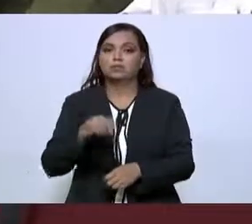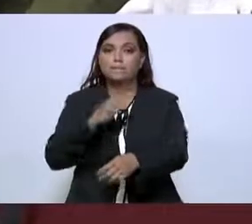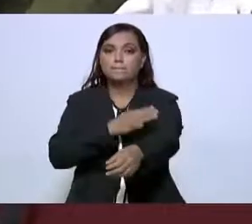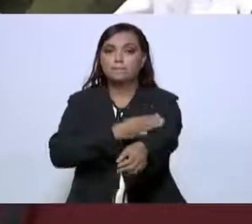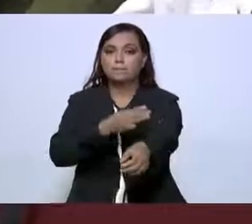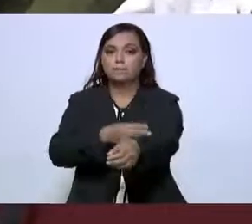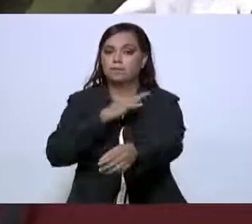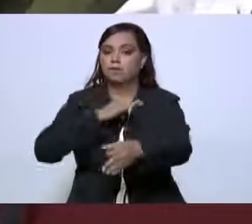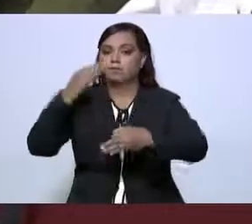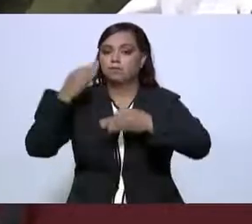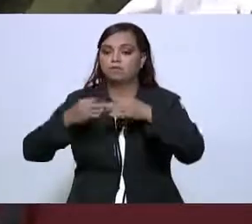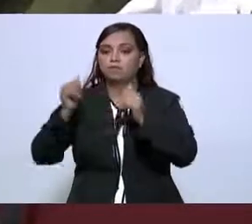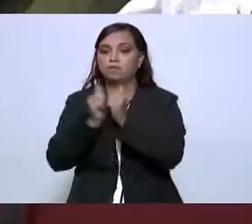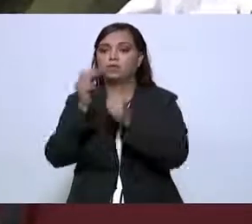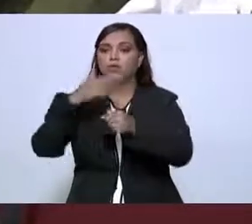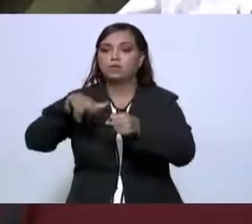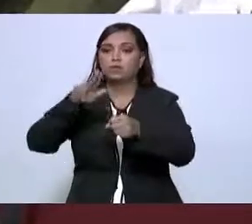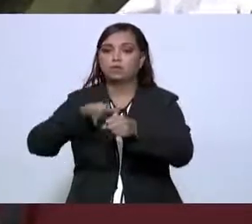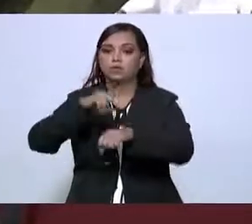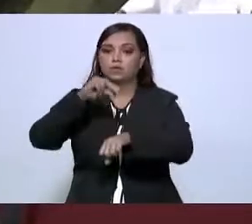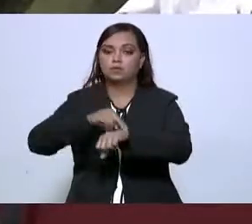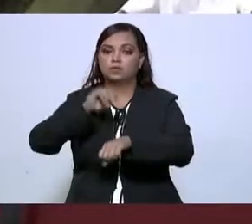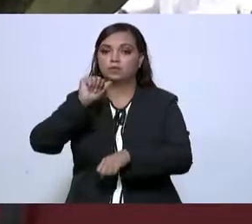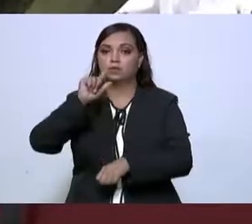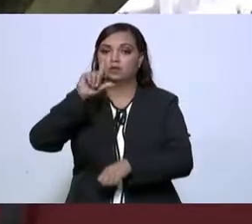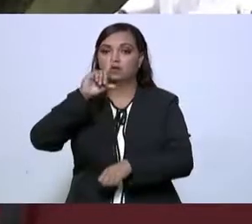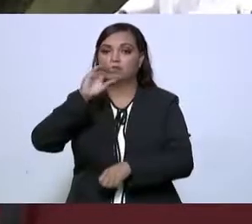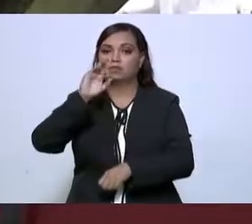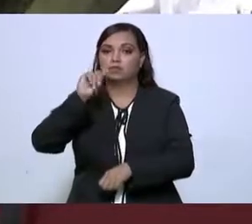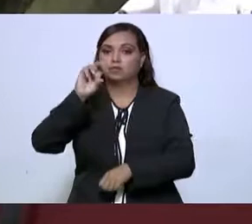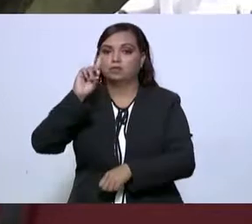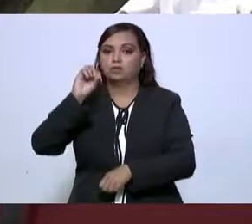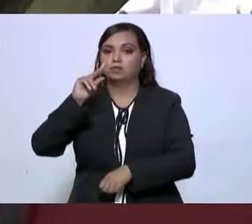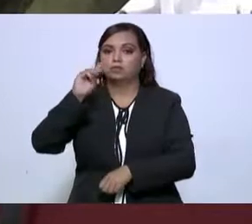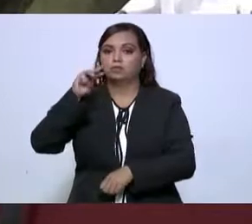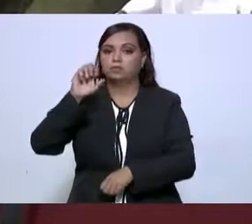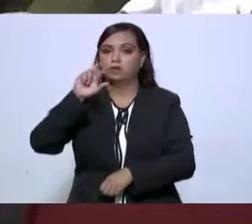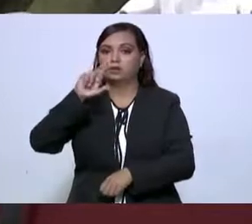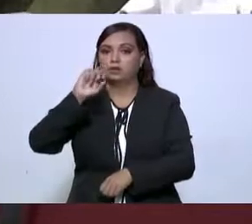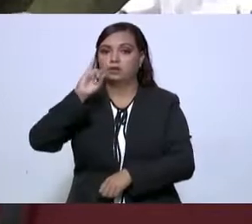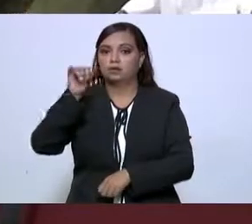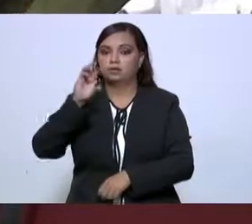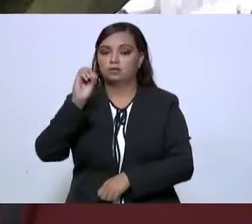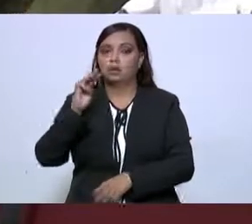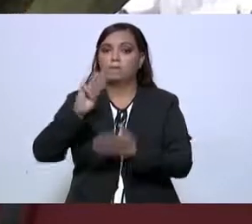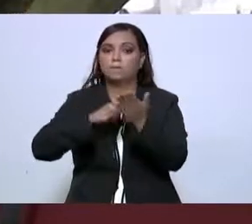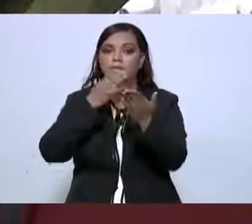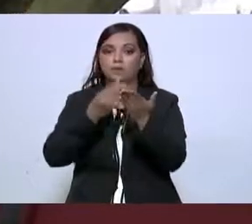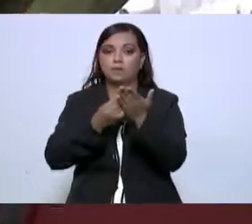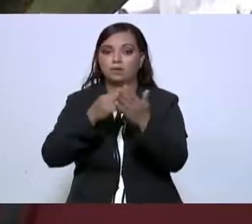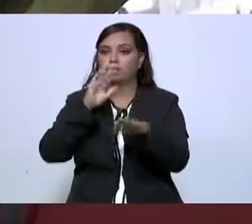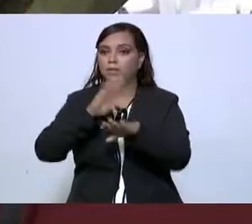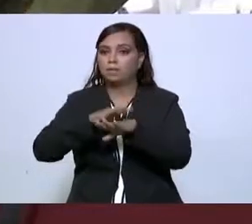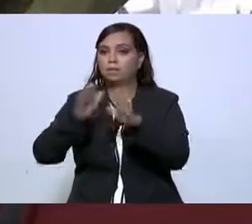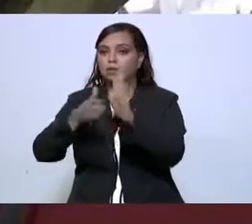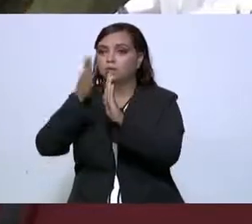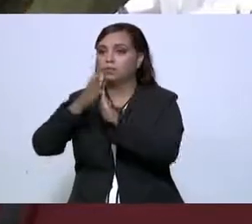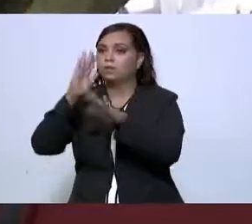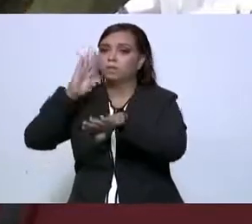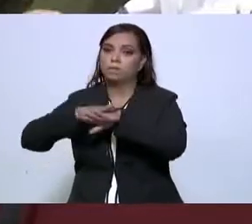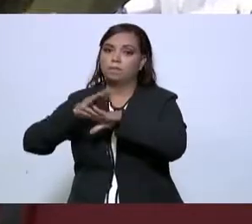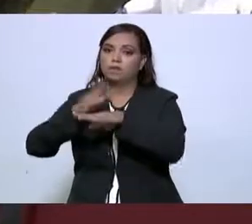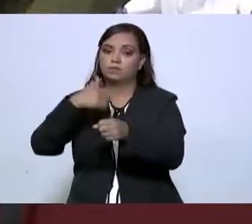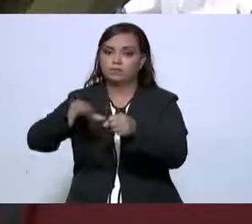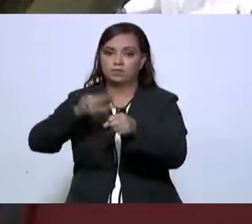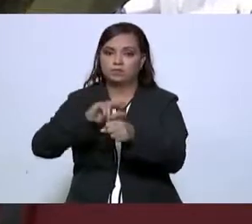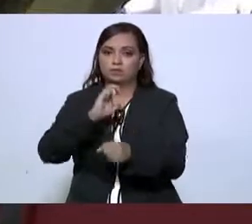de concluir con el Hospital Doctor Alfredo Pumarejo de Matamoros, el mantenimiento integral de varios hospitales